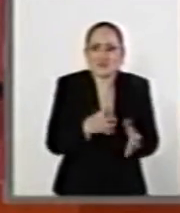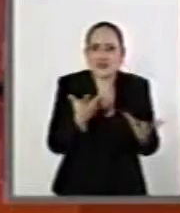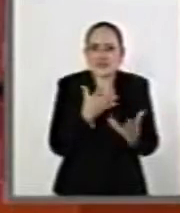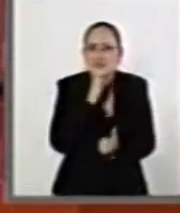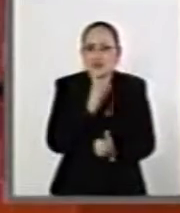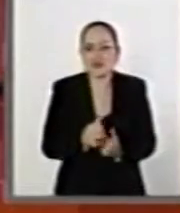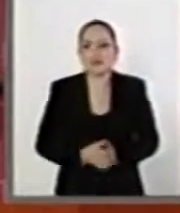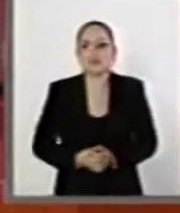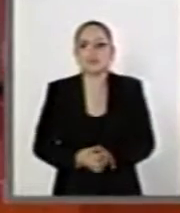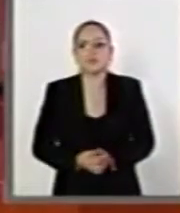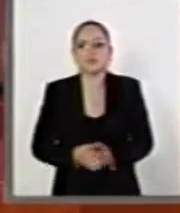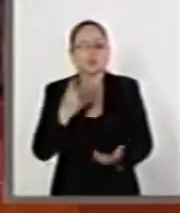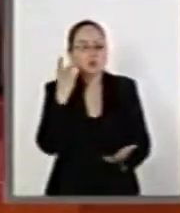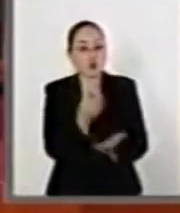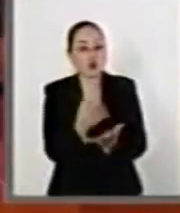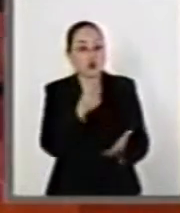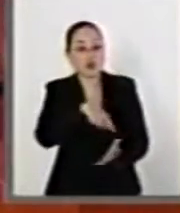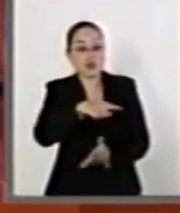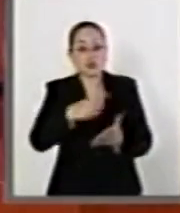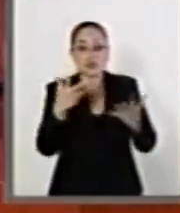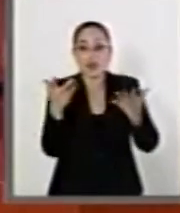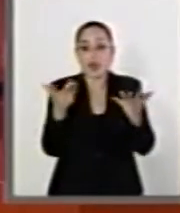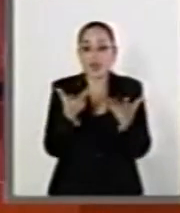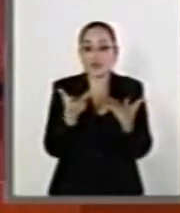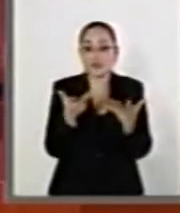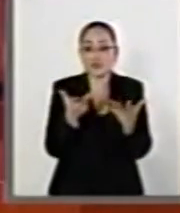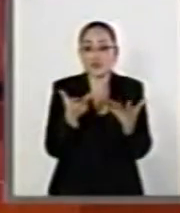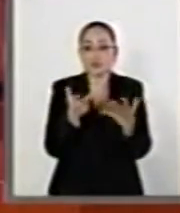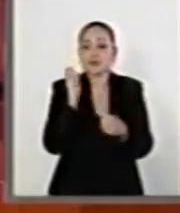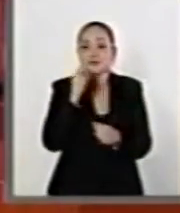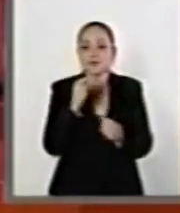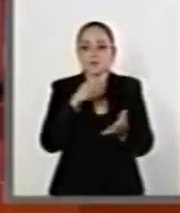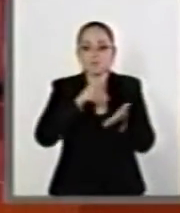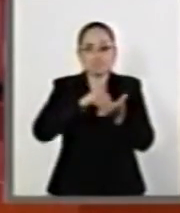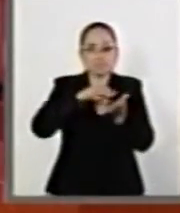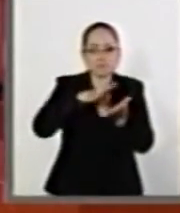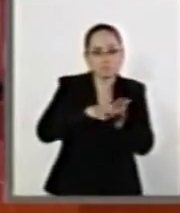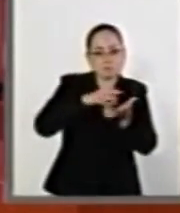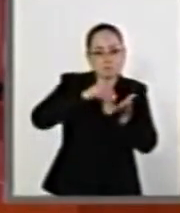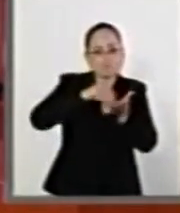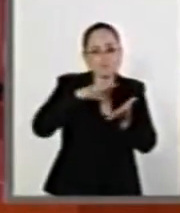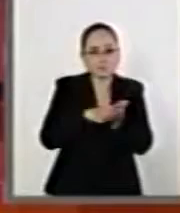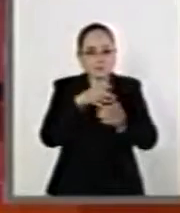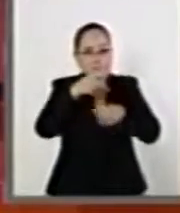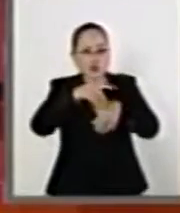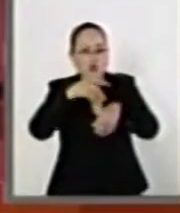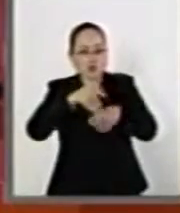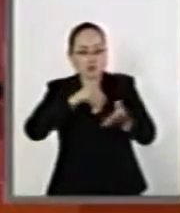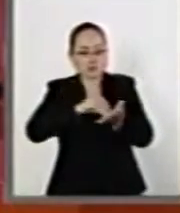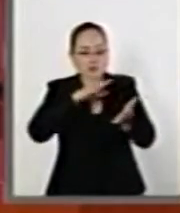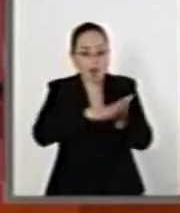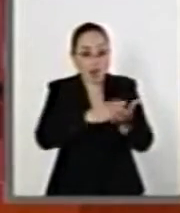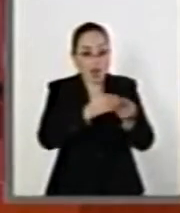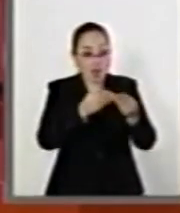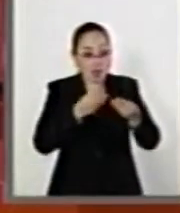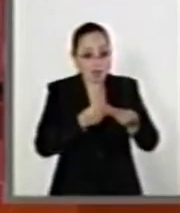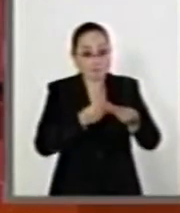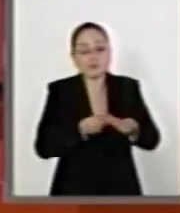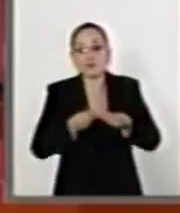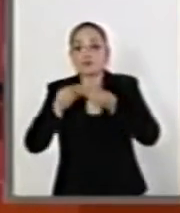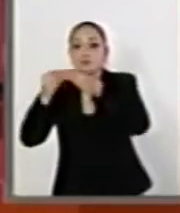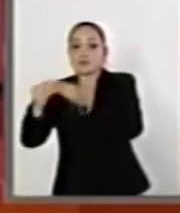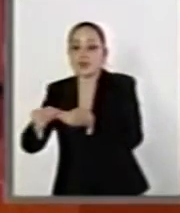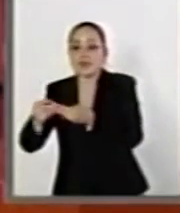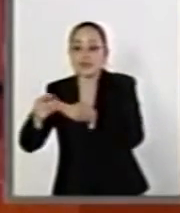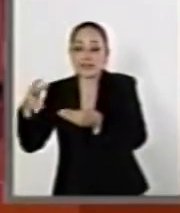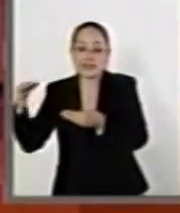Lo único que tienen que hacer es registrar un número y transferírselo a la Tesorería de la